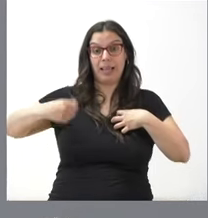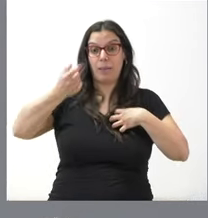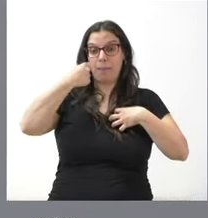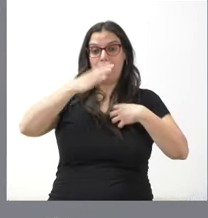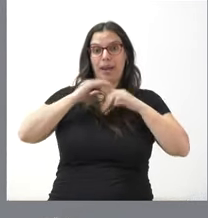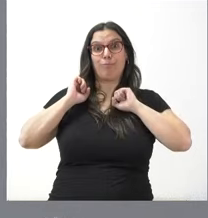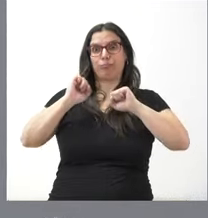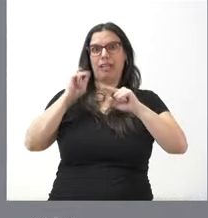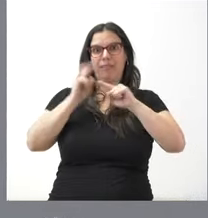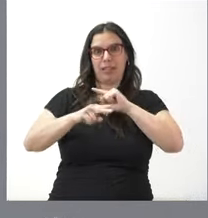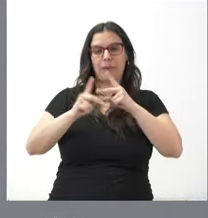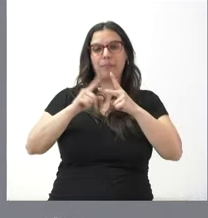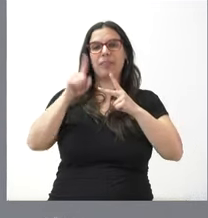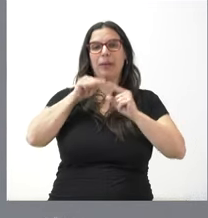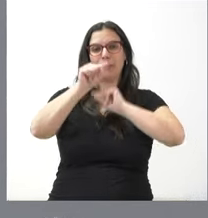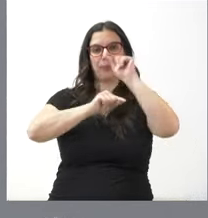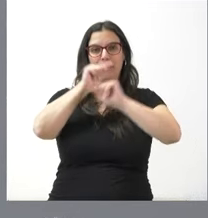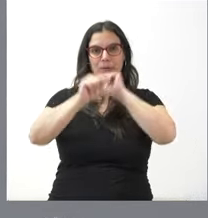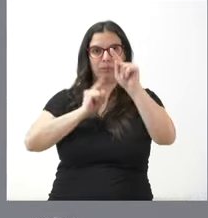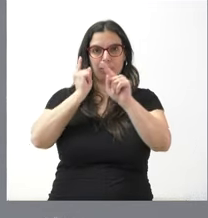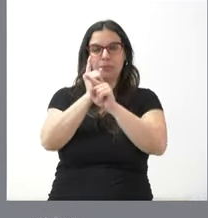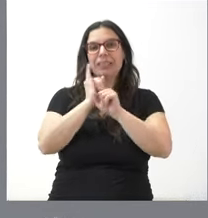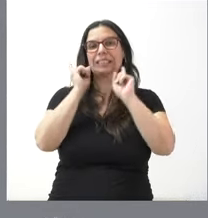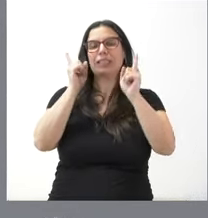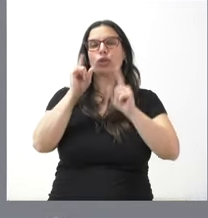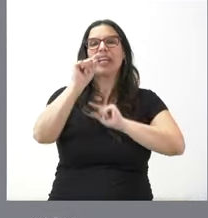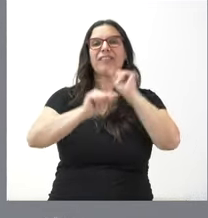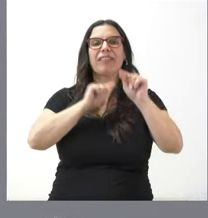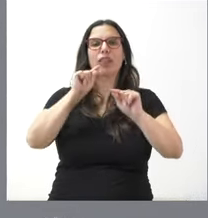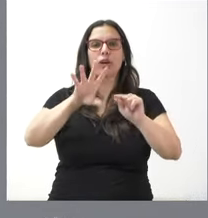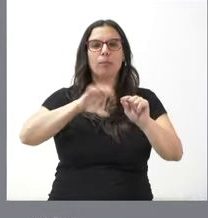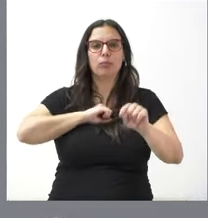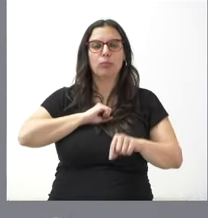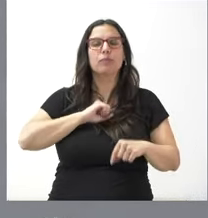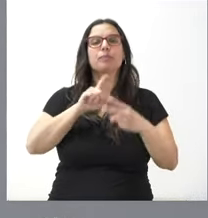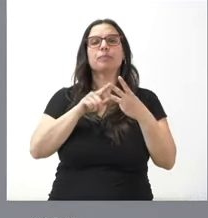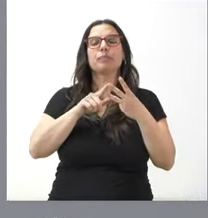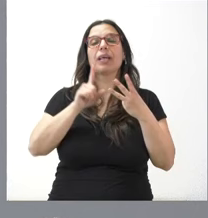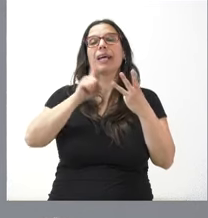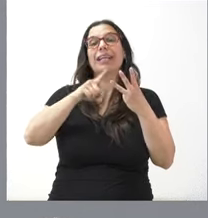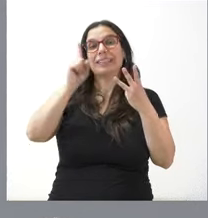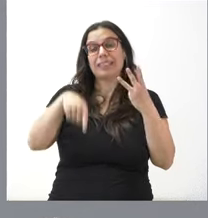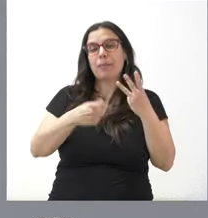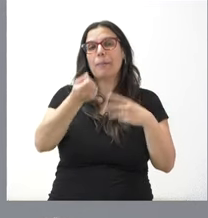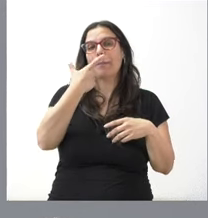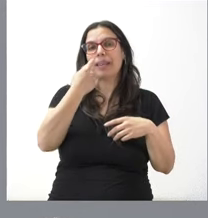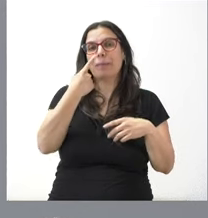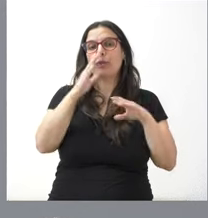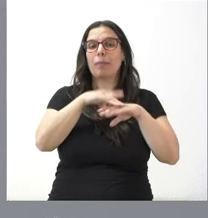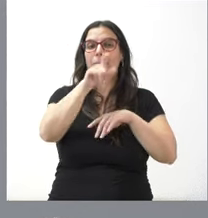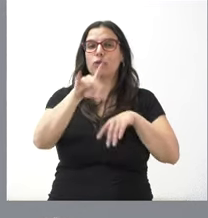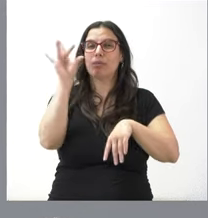antivirales para uso sistémico y el tratamiento de infecciones ocasionadas por virus, así como los medicamentos de usuarios